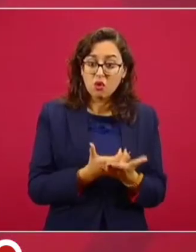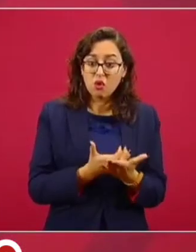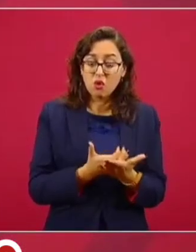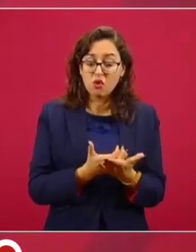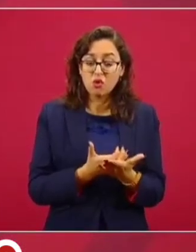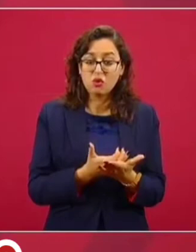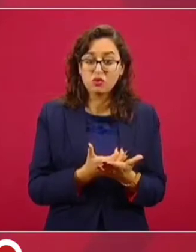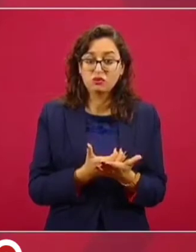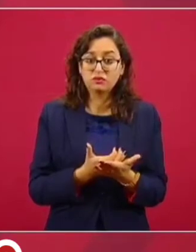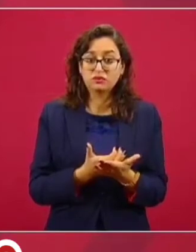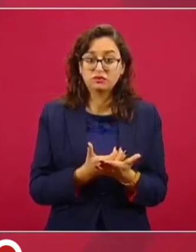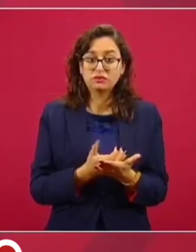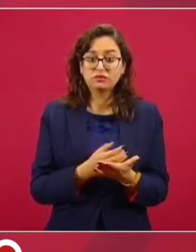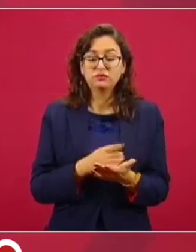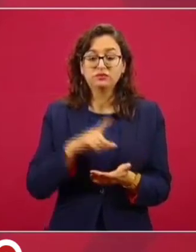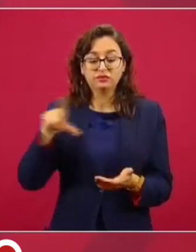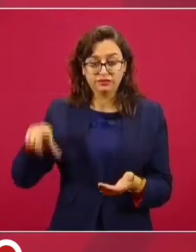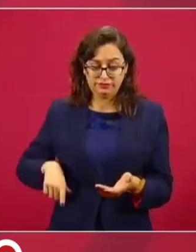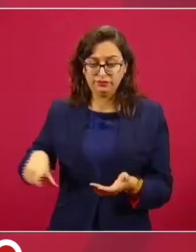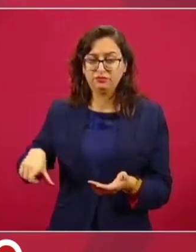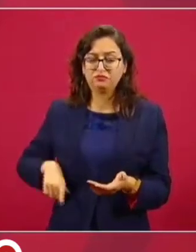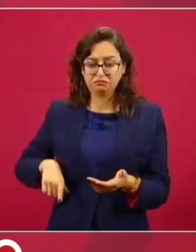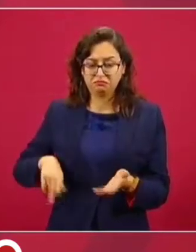dependencias de gobierno. Bueno,